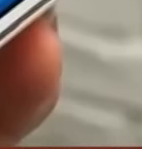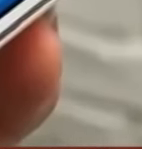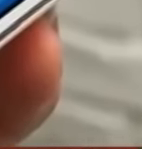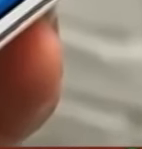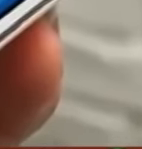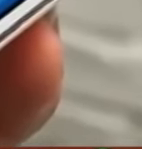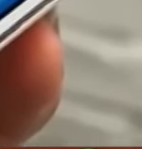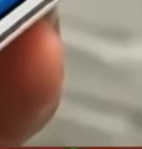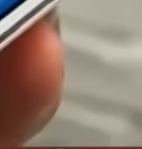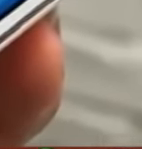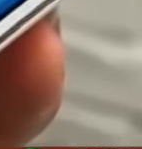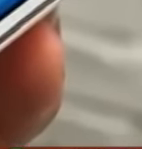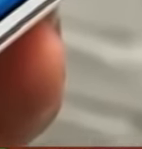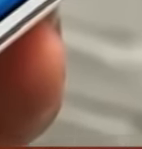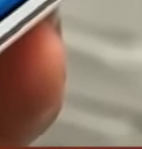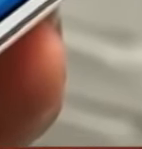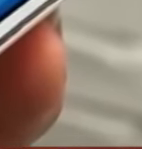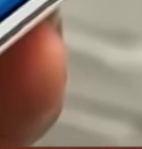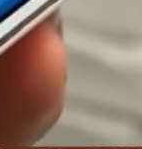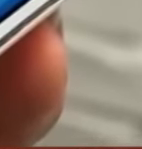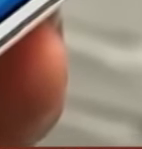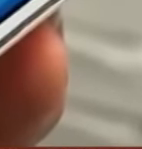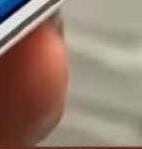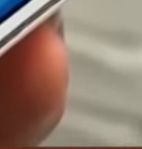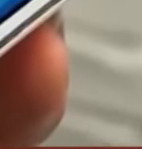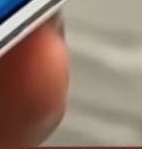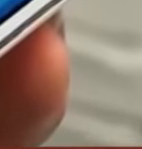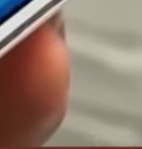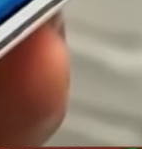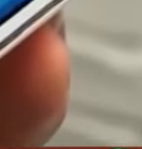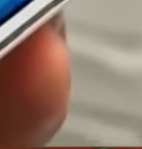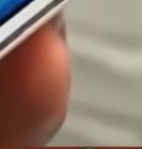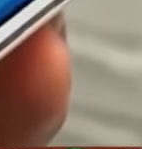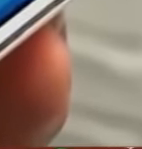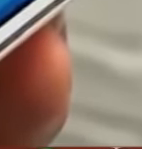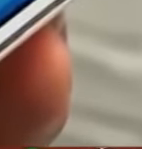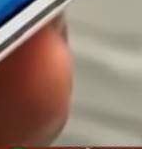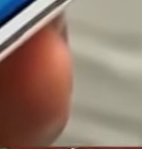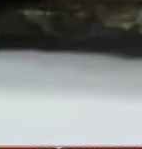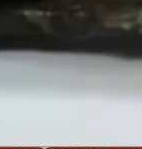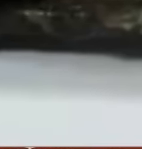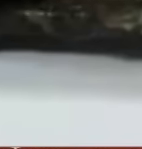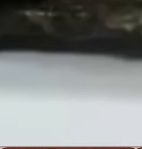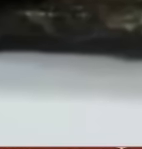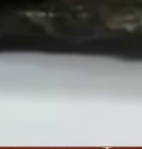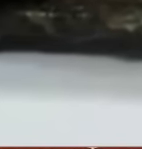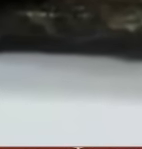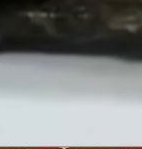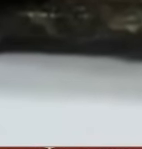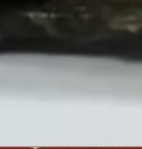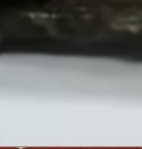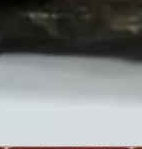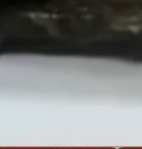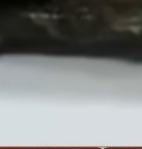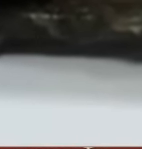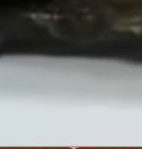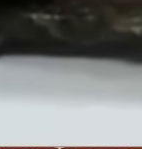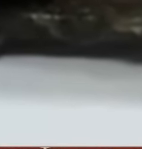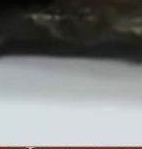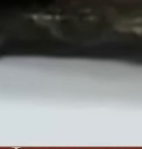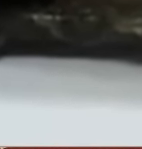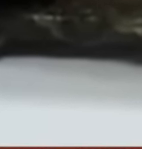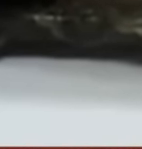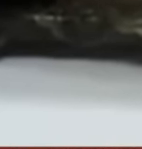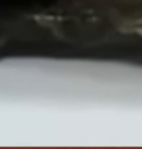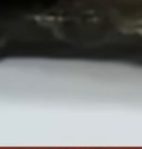explotado Debido a baterías defectuosas Lo cual representa un grave peligro para aquellas personas que lo adquieran Y quienes ya lo han hecho